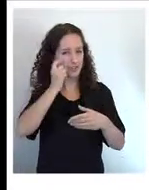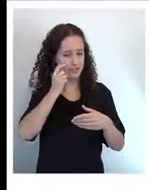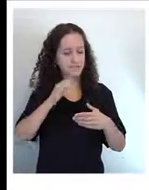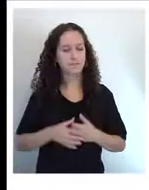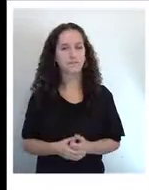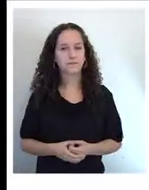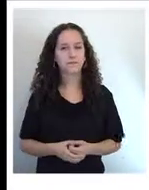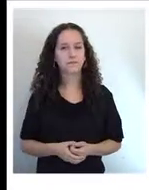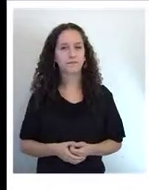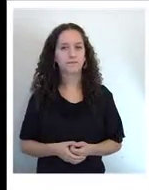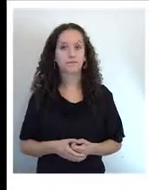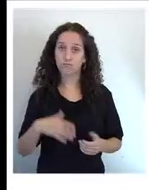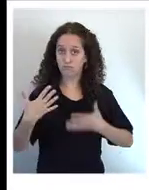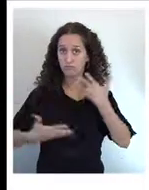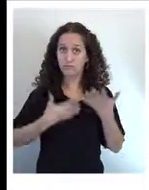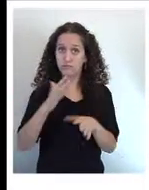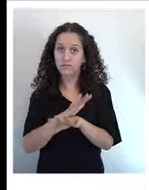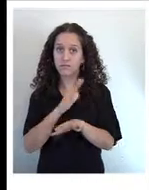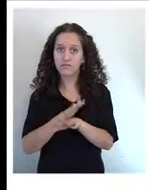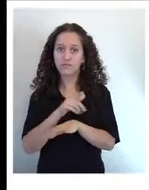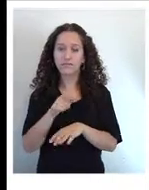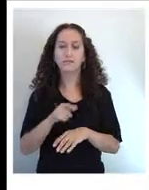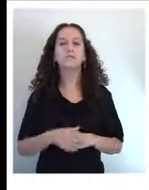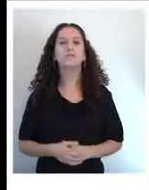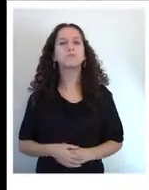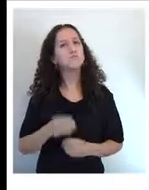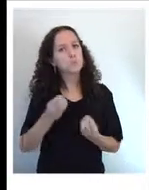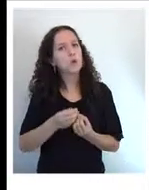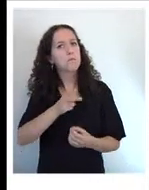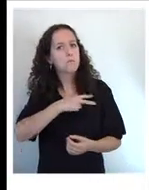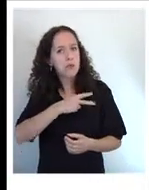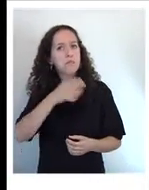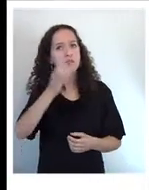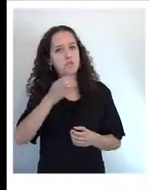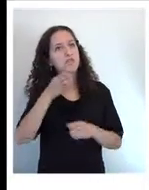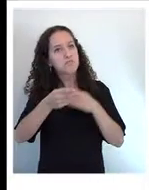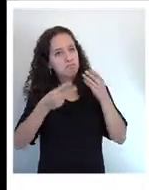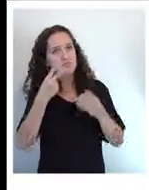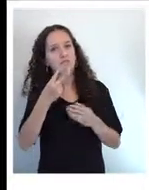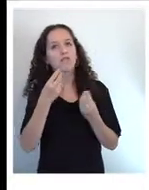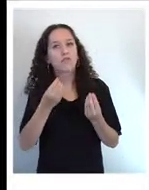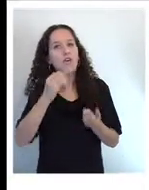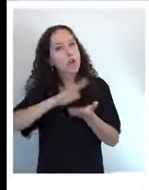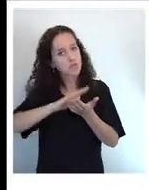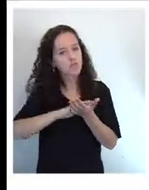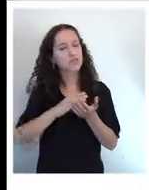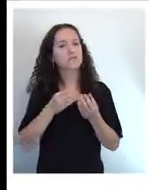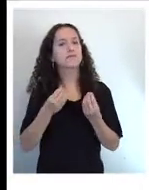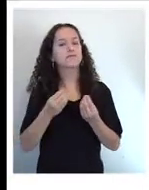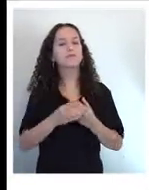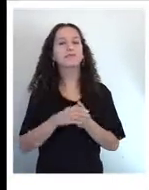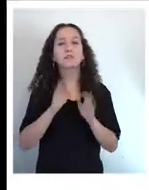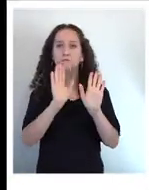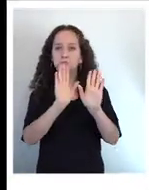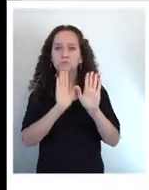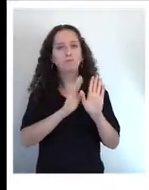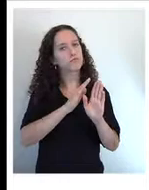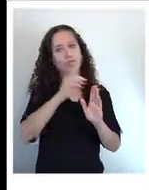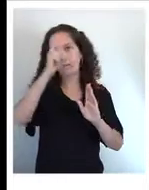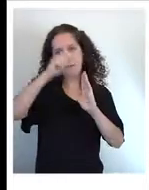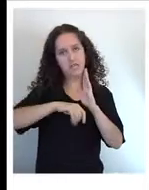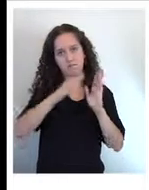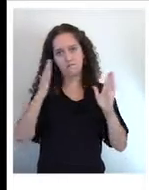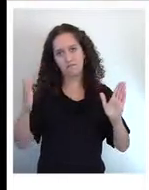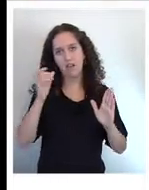'Higgins. El montaje, premiado y aplaudido por cientos de personas, permanecerá en cartelera durante todo el mes